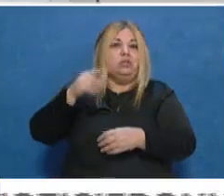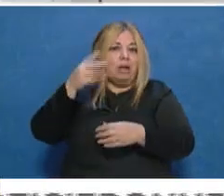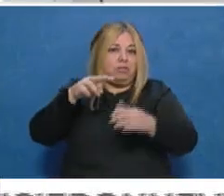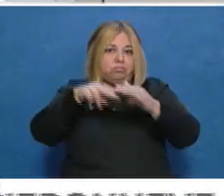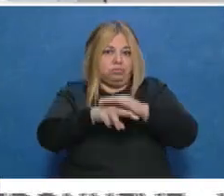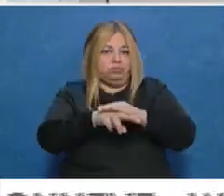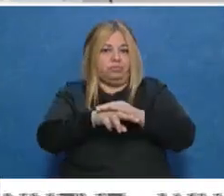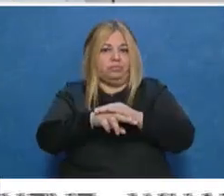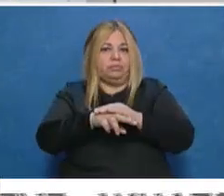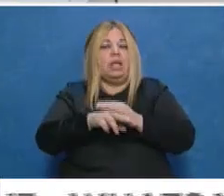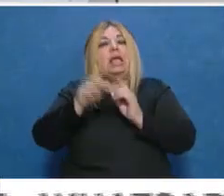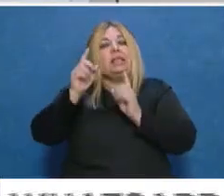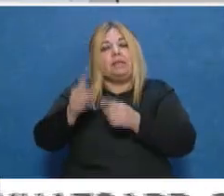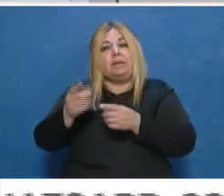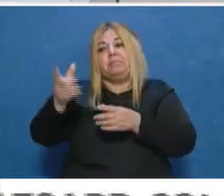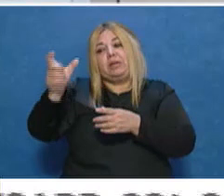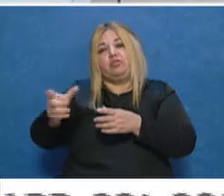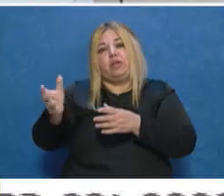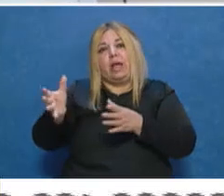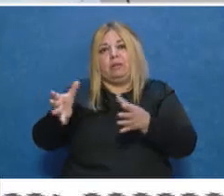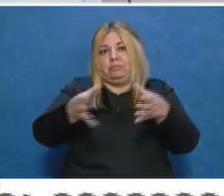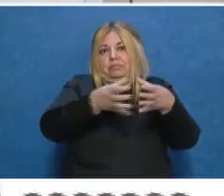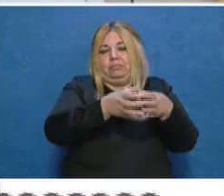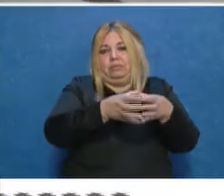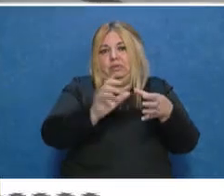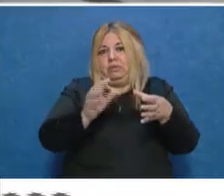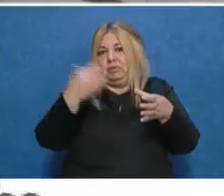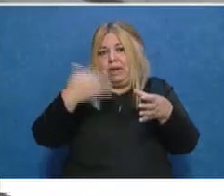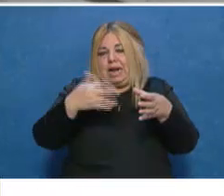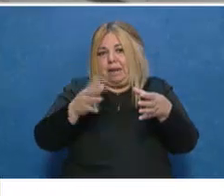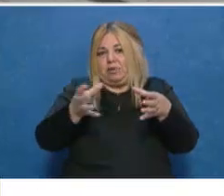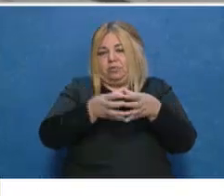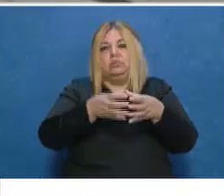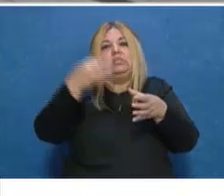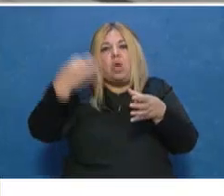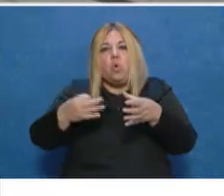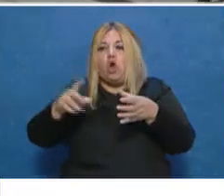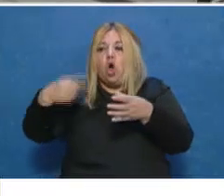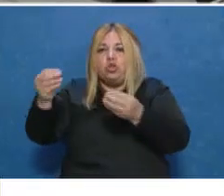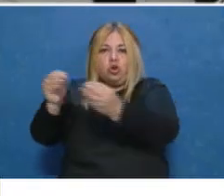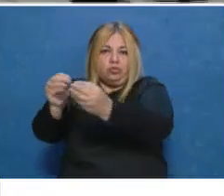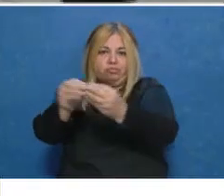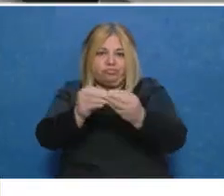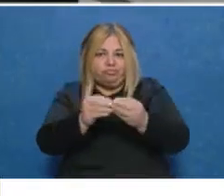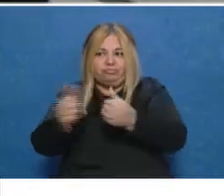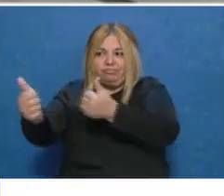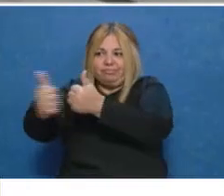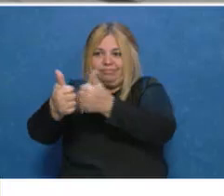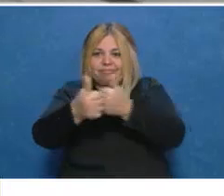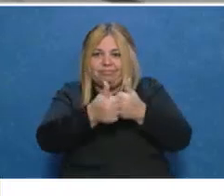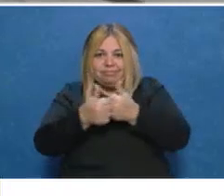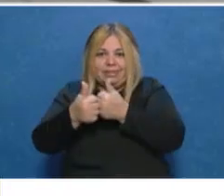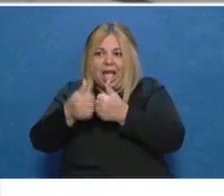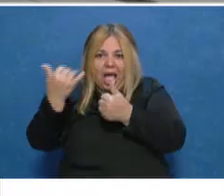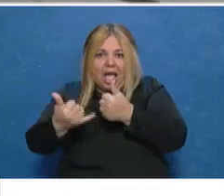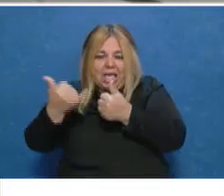aisló rápidamente a esta persona. Seguramente estarán también aplicando el protocolo para aquellos contactos estrechos de este primer